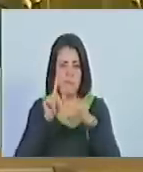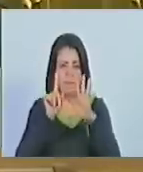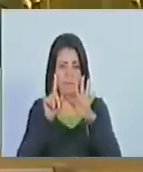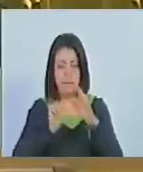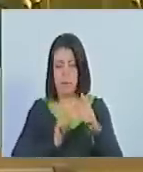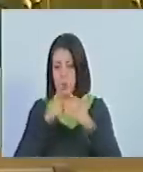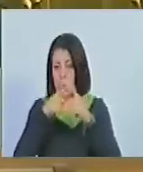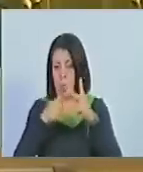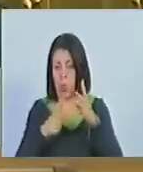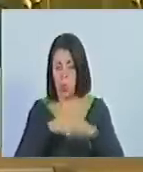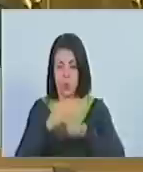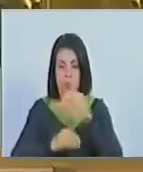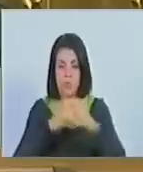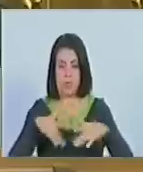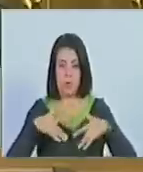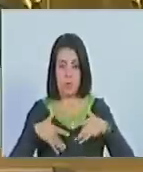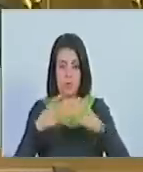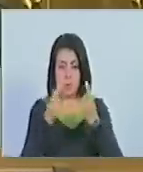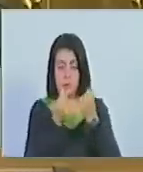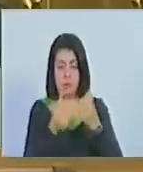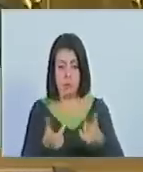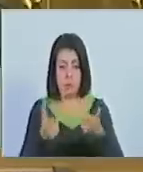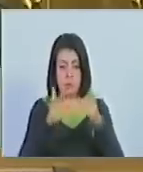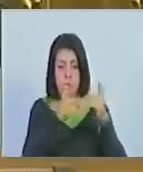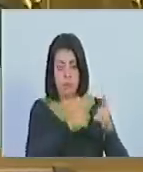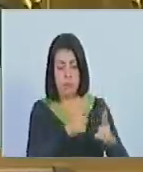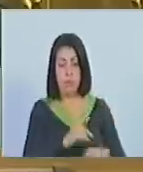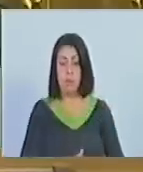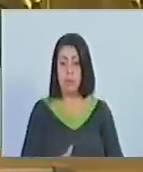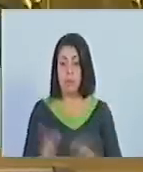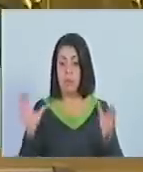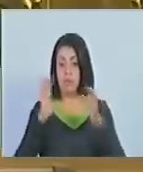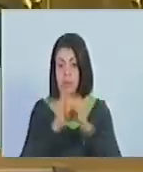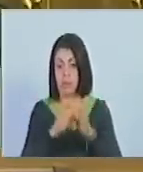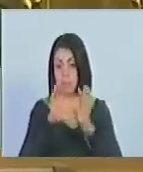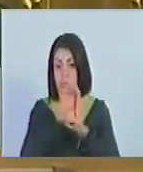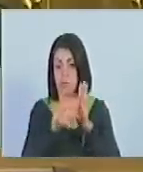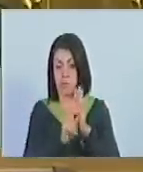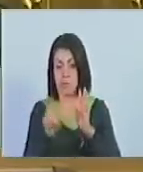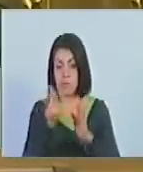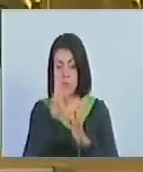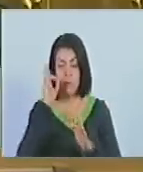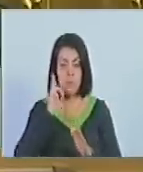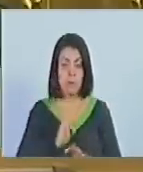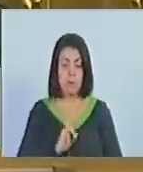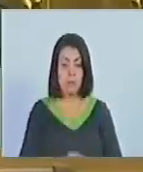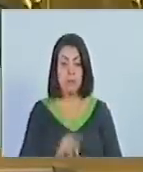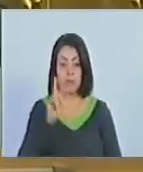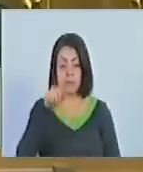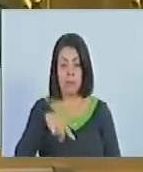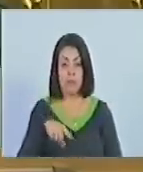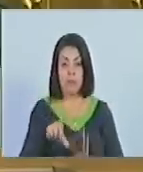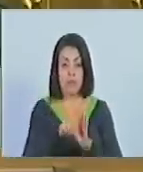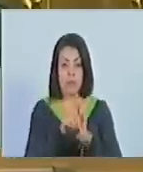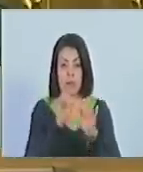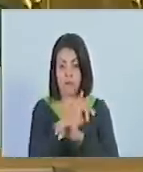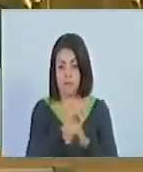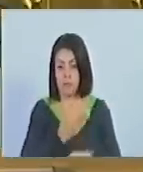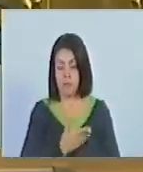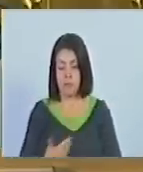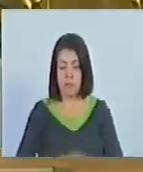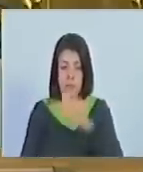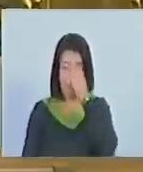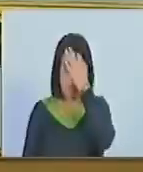Cualquier otro generado de actividad financiera que permita la constitución de la República Bolivariana de Venezuela y la ley. Esto es,